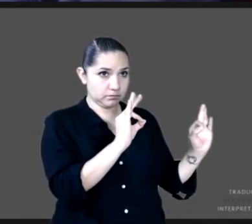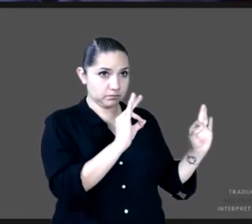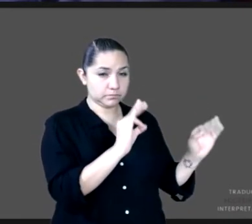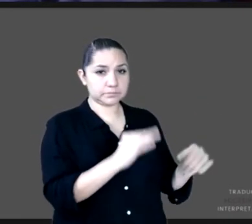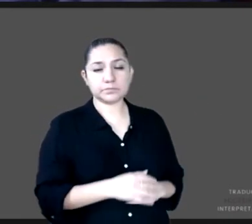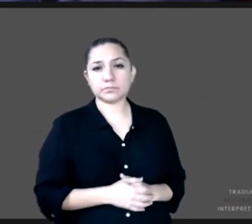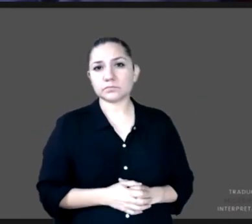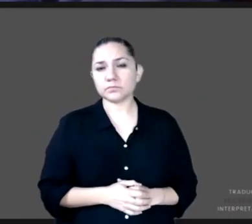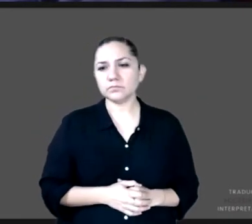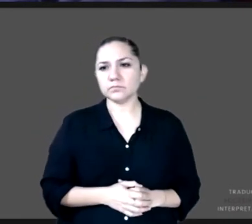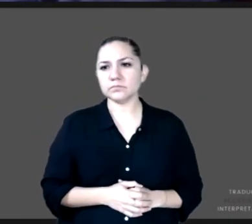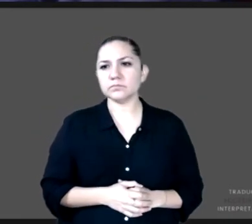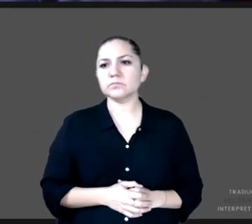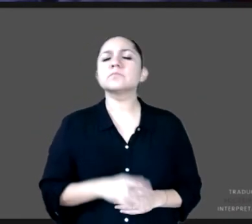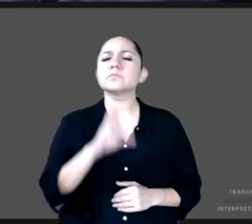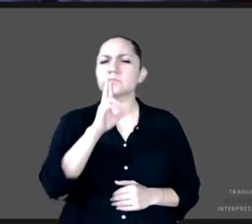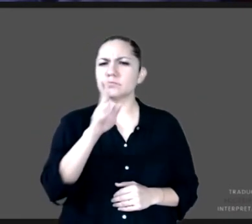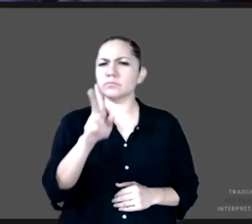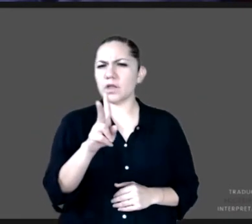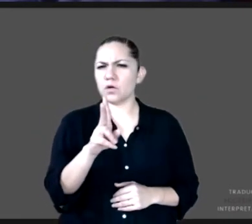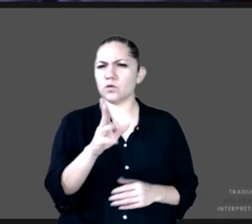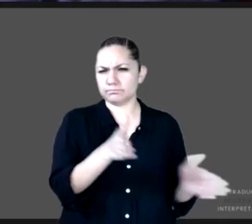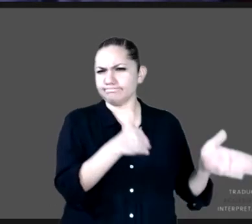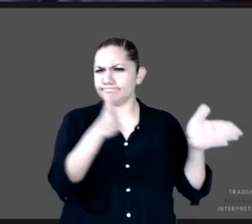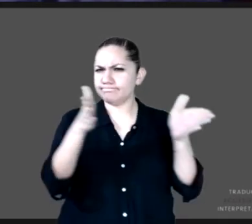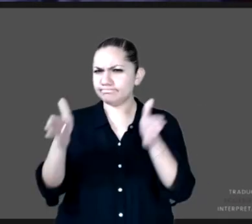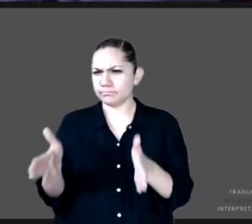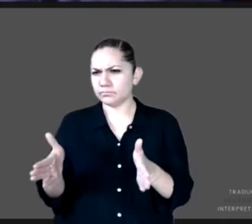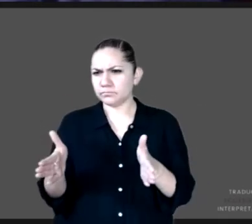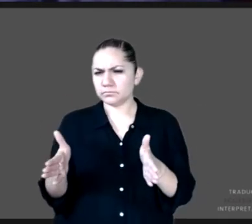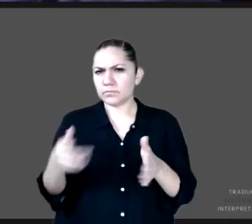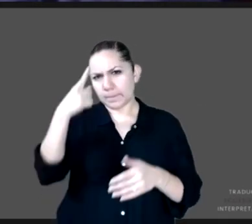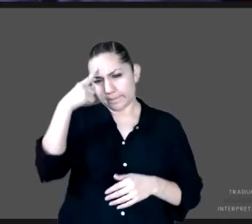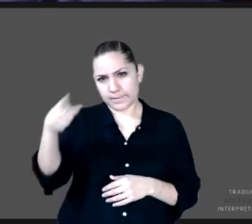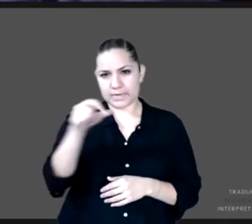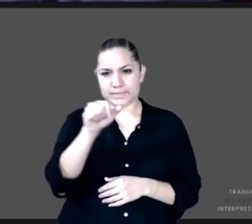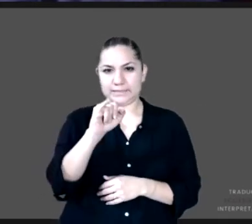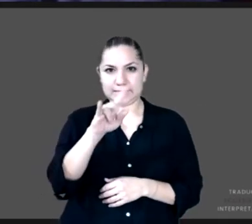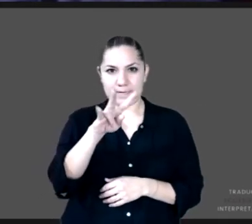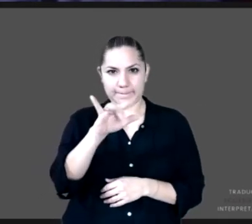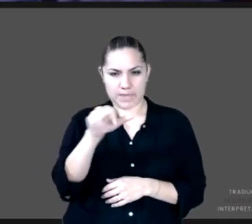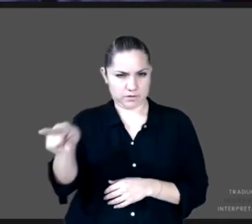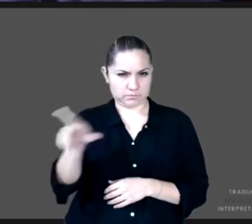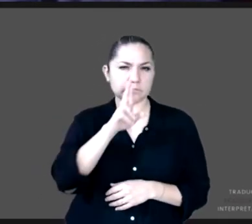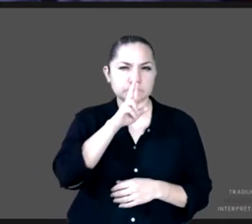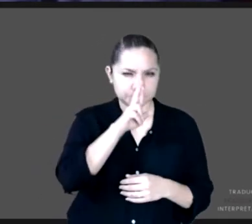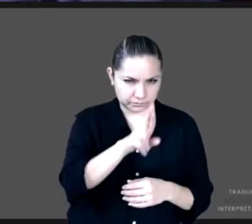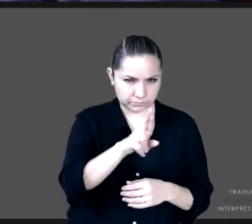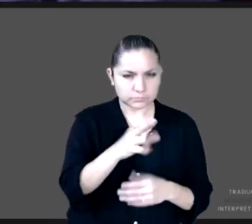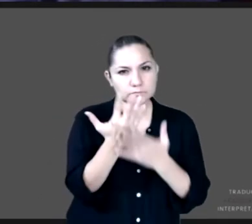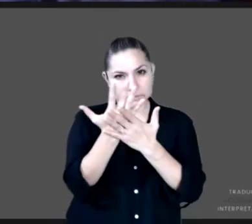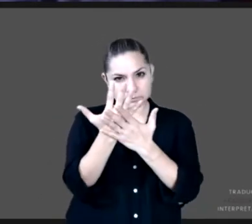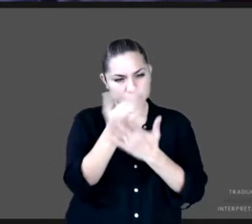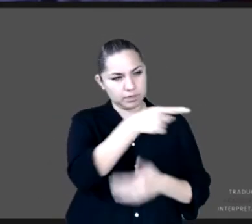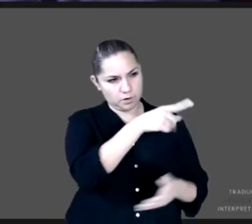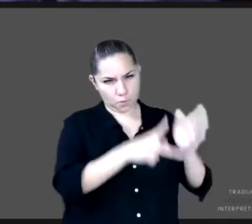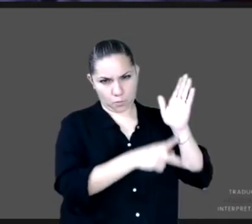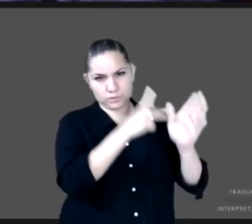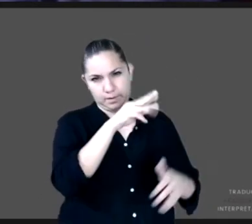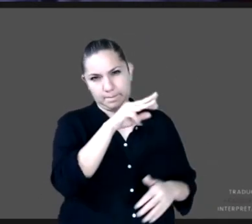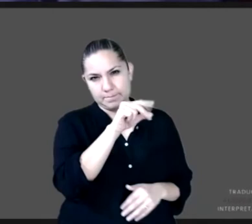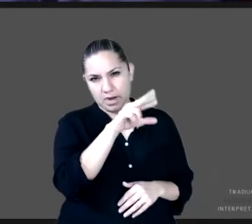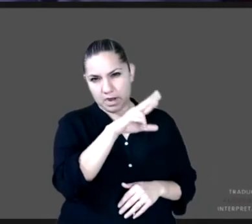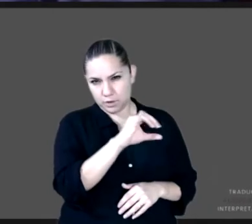parece bien, vamos a proceder a que Silvia responda a esta pregunta en lo que restablecemos la conversación con Marilis